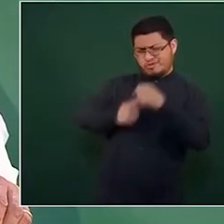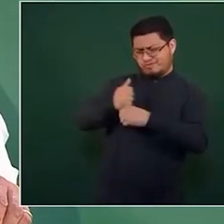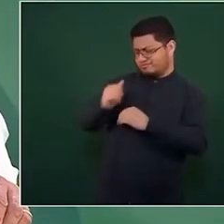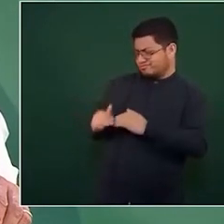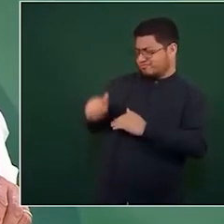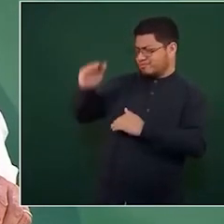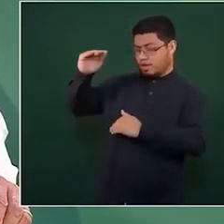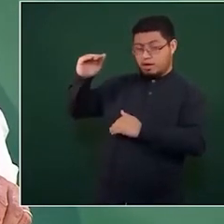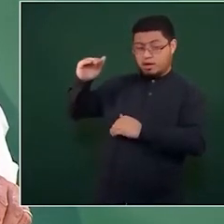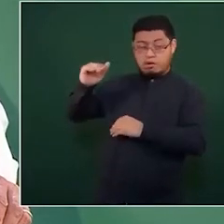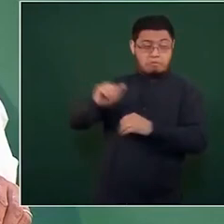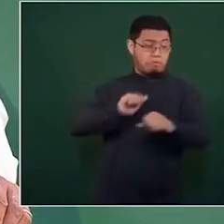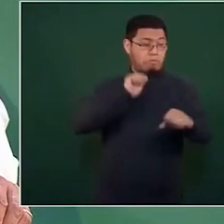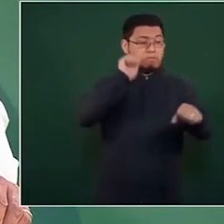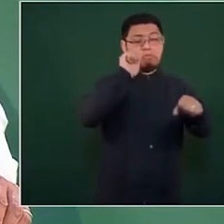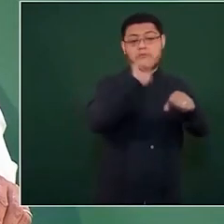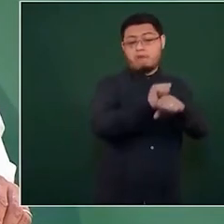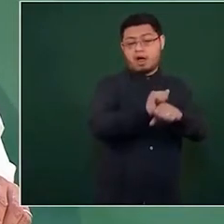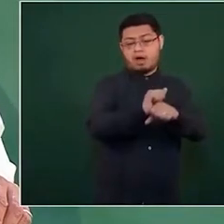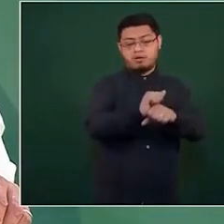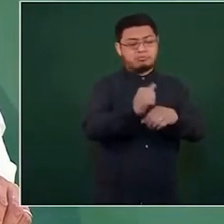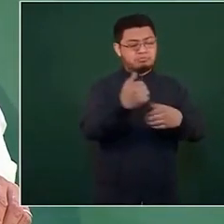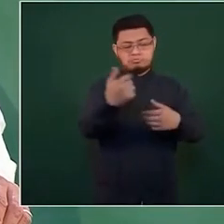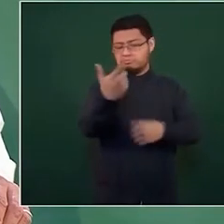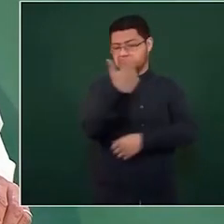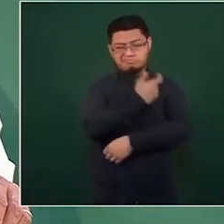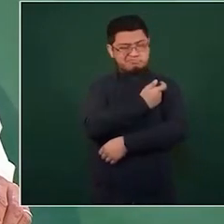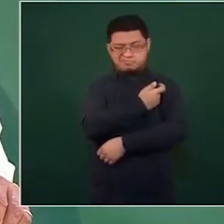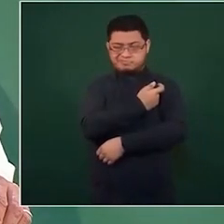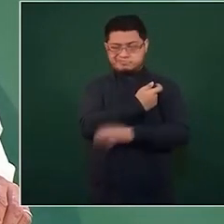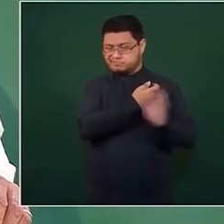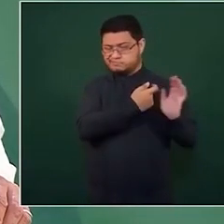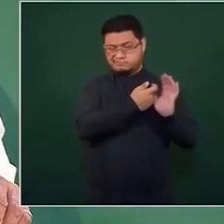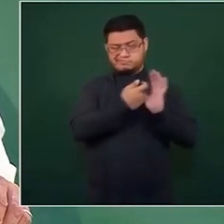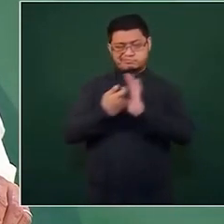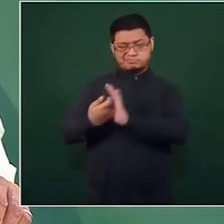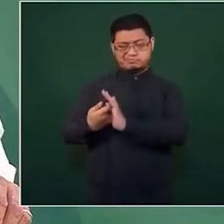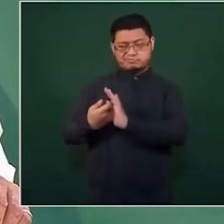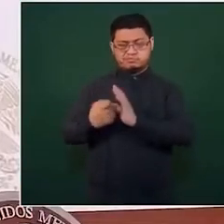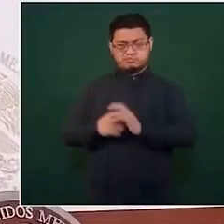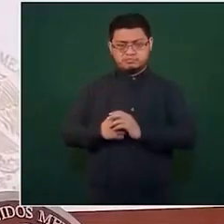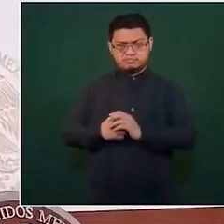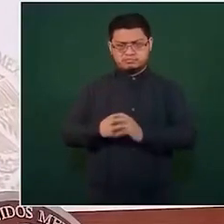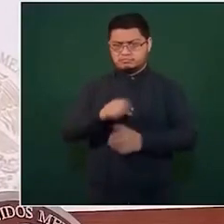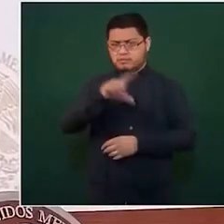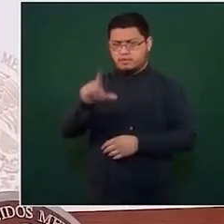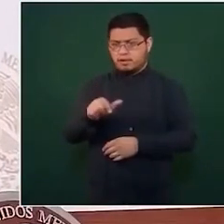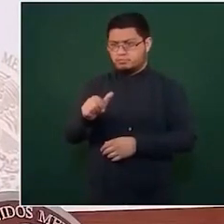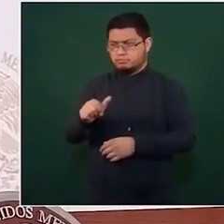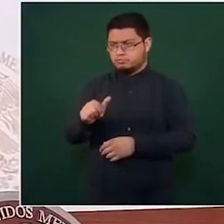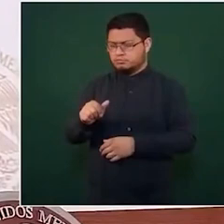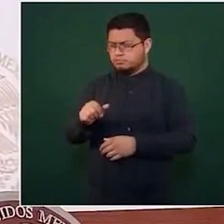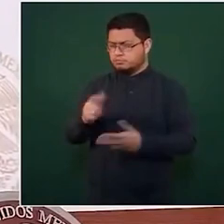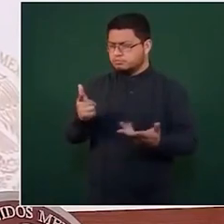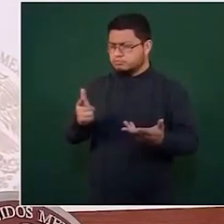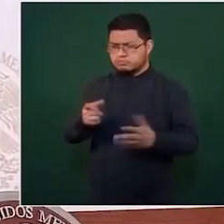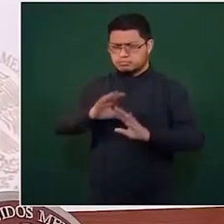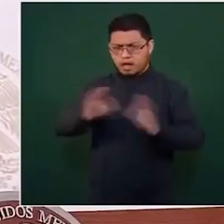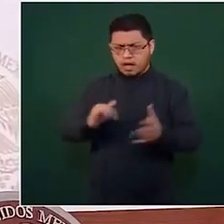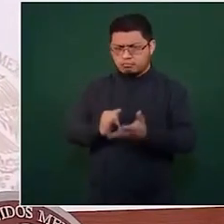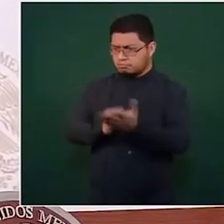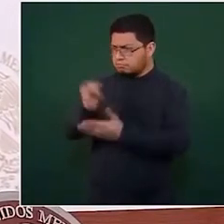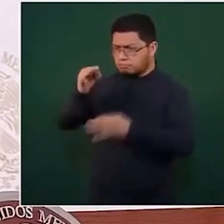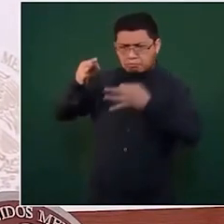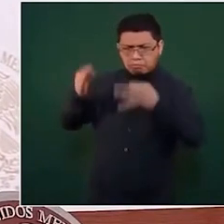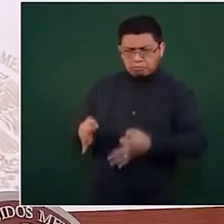solicitud de amparo cuando vino la resolución pues resulta que ya estaban vacunados como decían en el pueblo pues